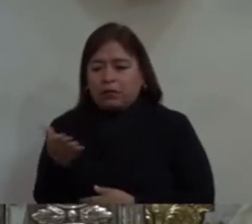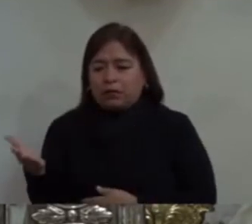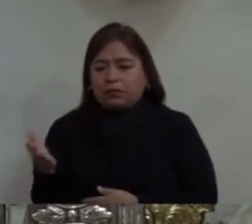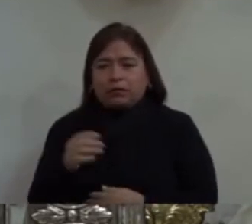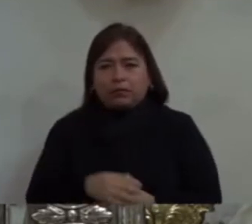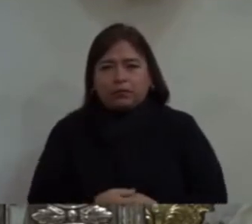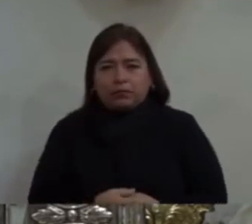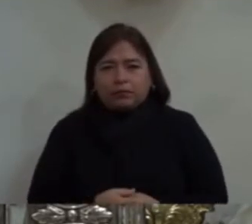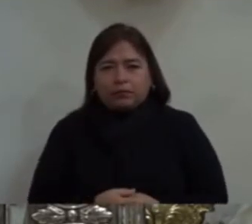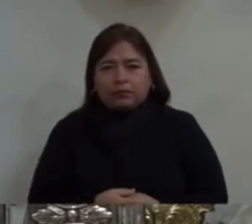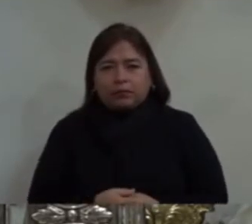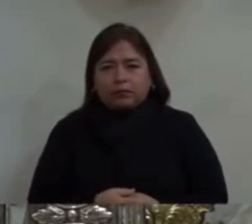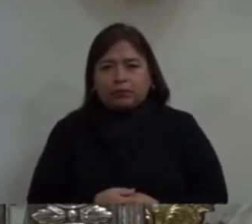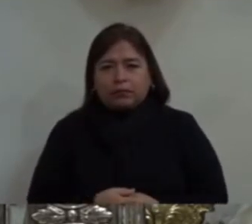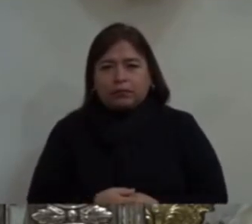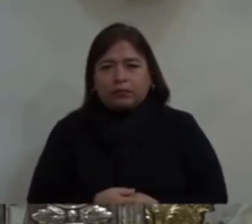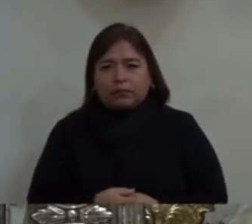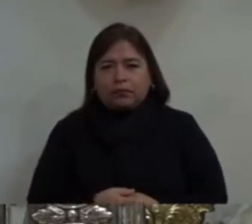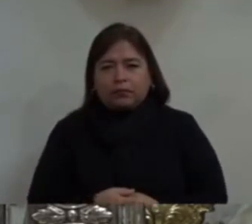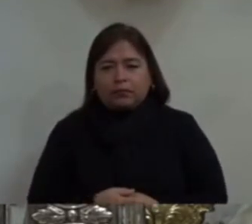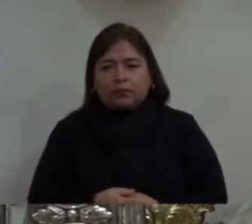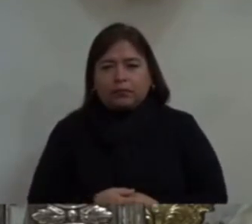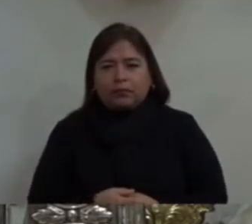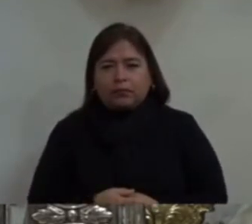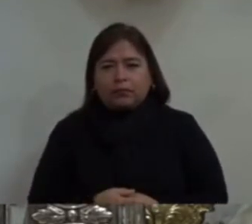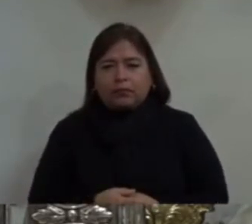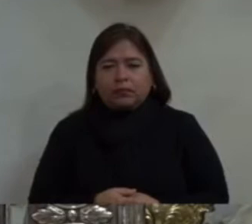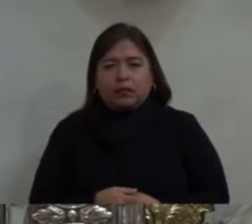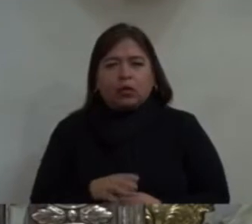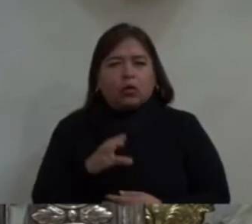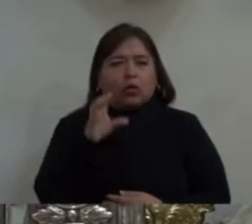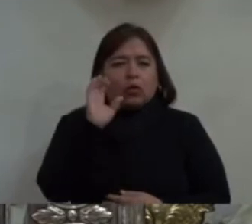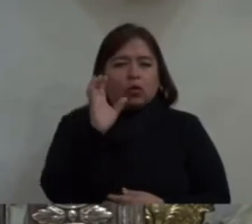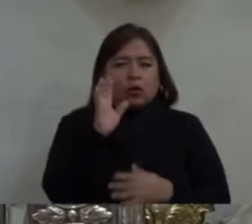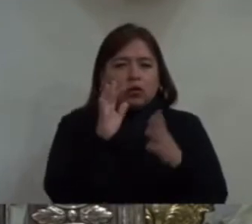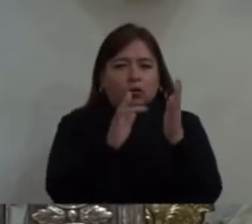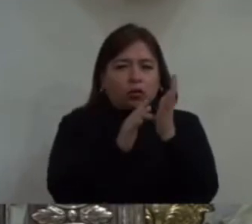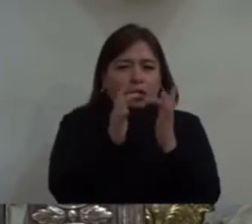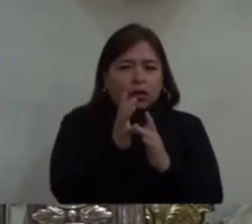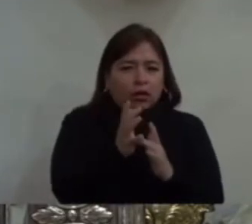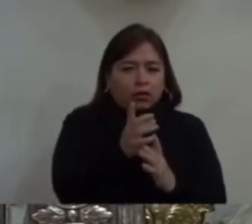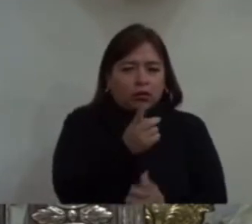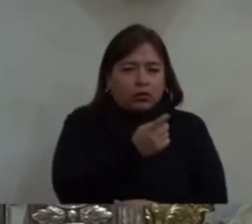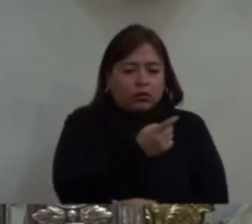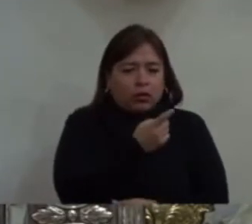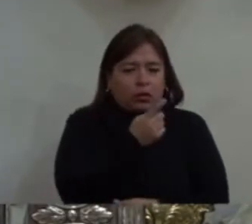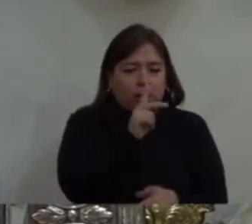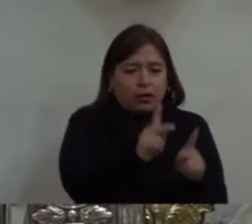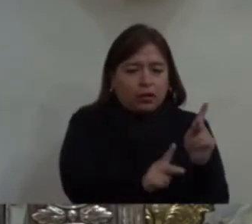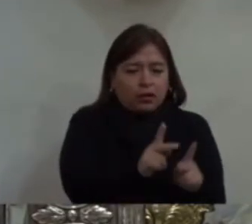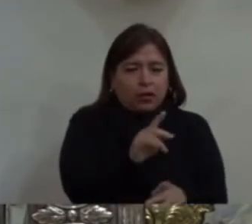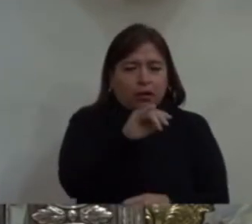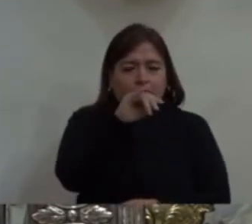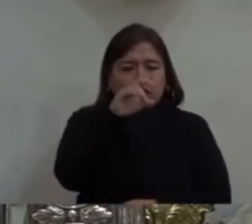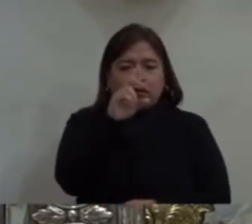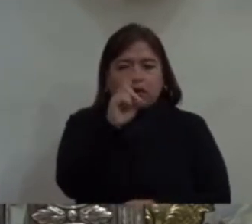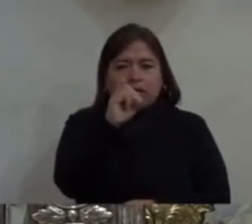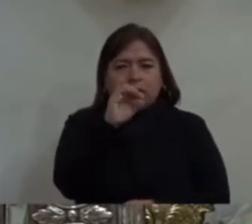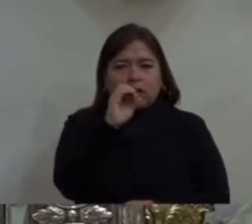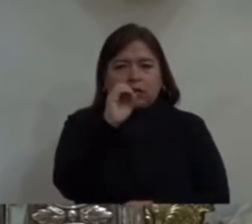comentaba el bautismo con Nicodemo, le dijo algo muy sorprendente.